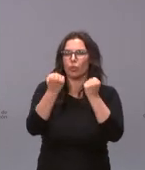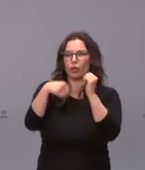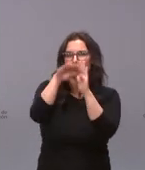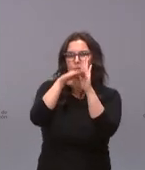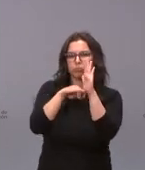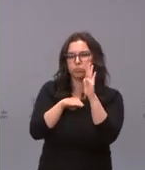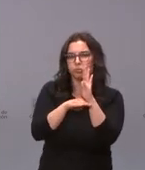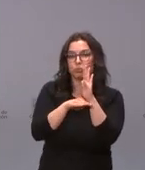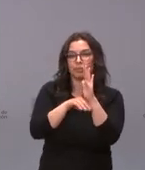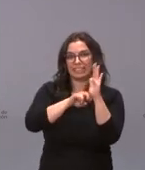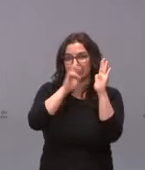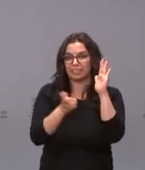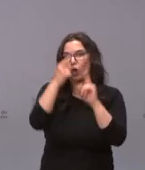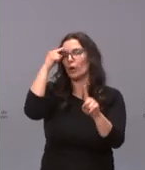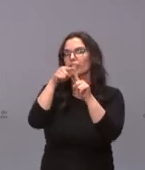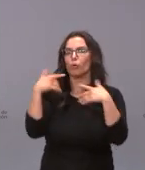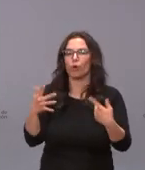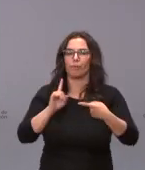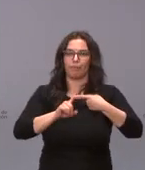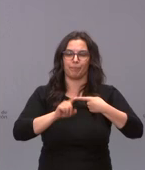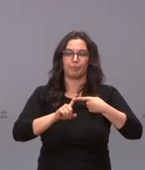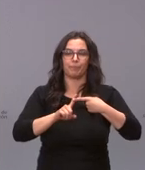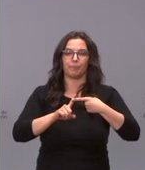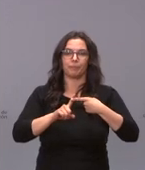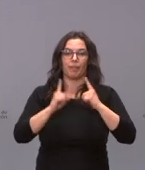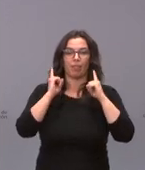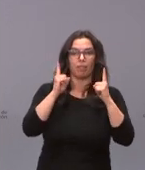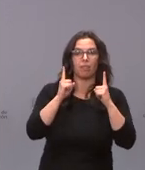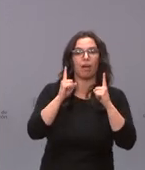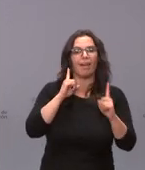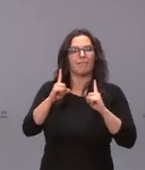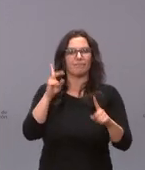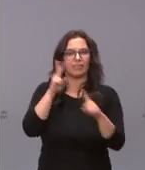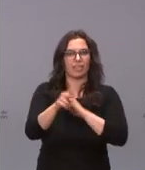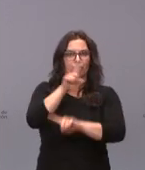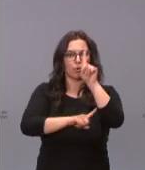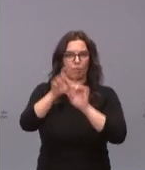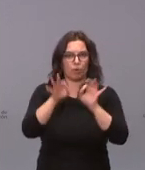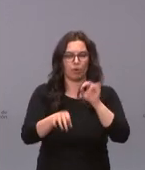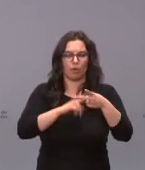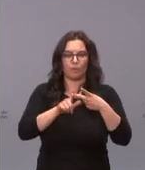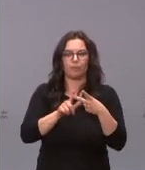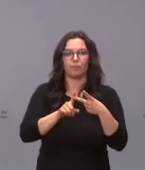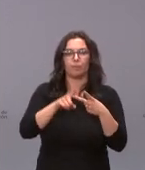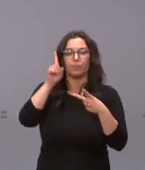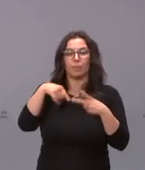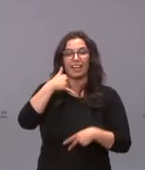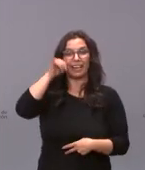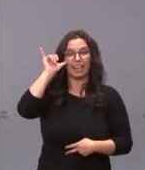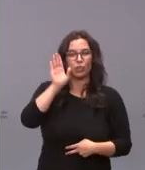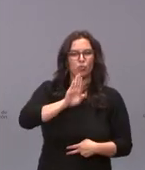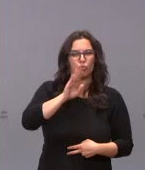siguientes objetivos. En primer lugar, anticipar y prevenir problemas jurídicos. En segundo lugar, minimizar los riesgos de